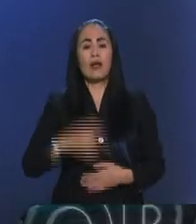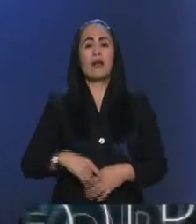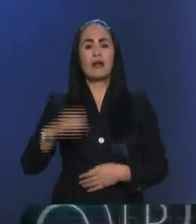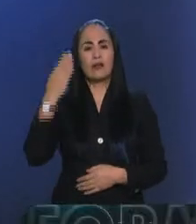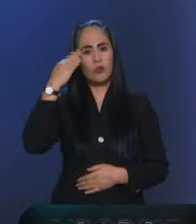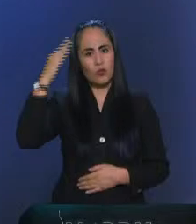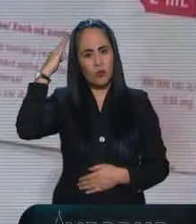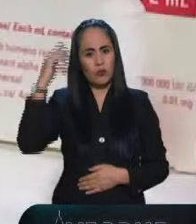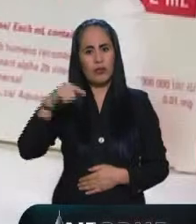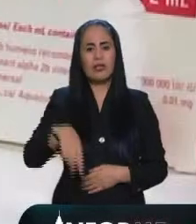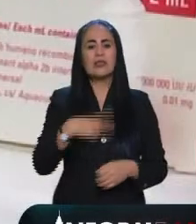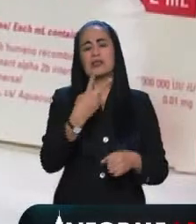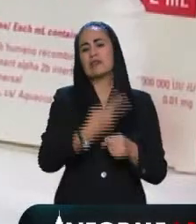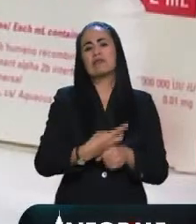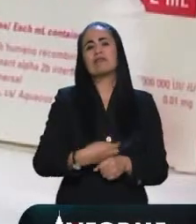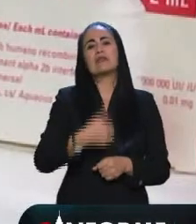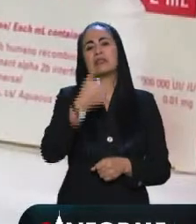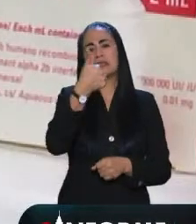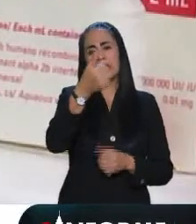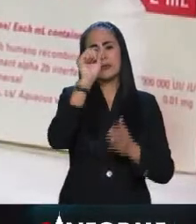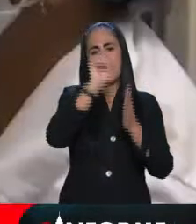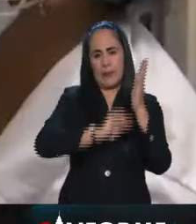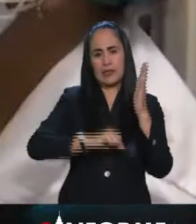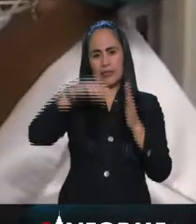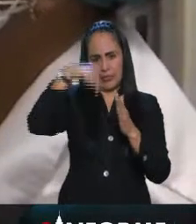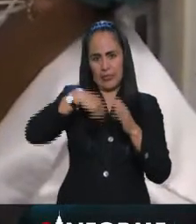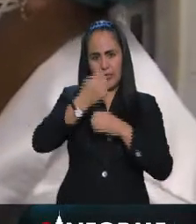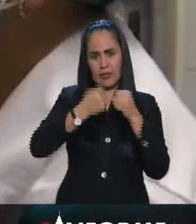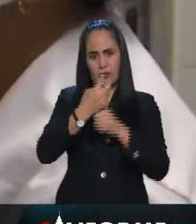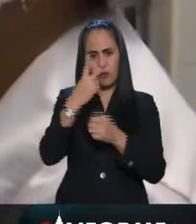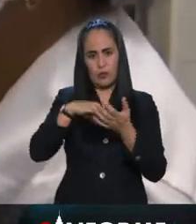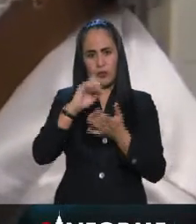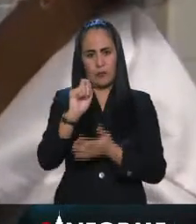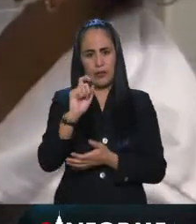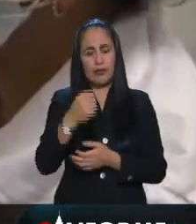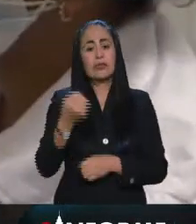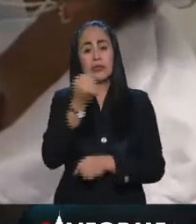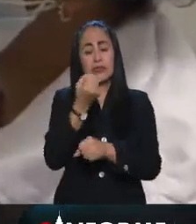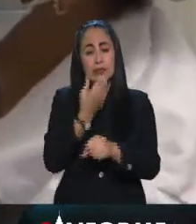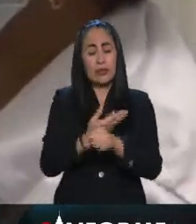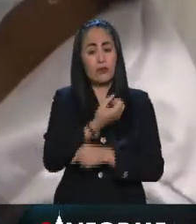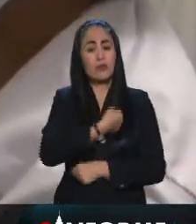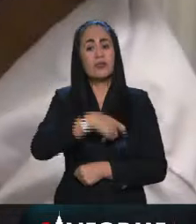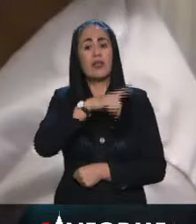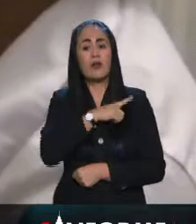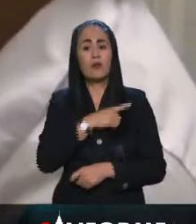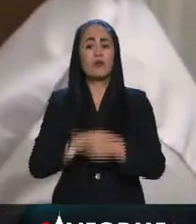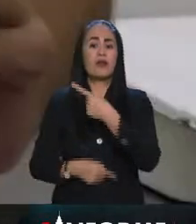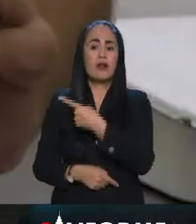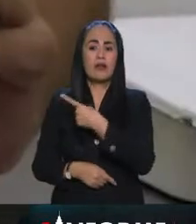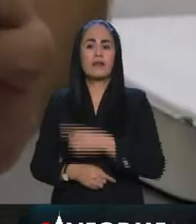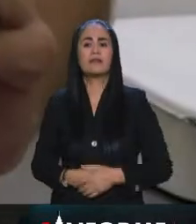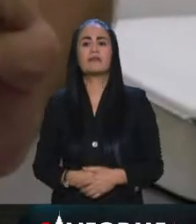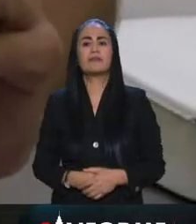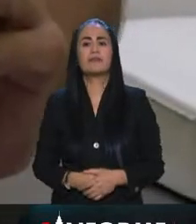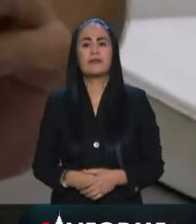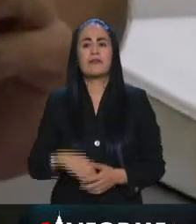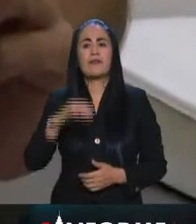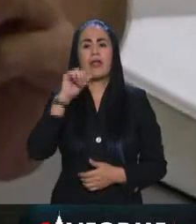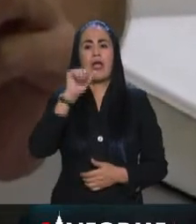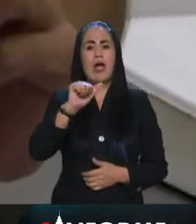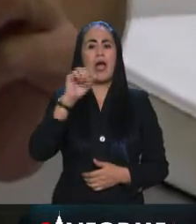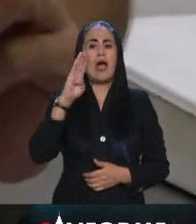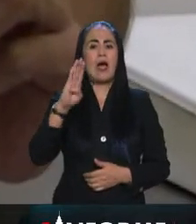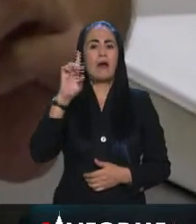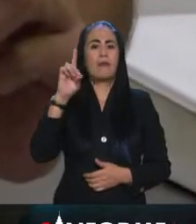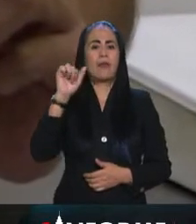Abdala, durante el segundo trimestre de este año. De acuerdo con el secretario de Salud, Abdala, posiblemente será contemplada como dosis de